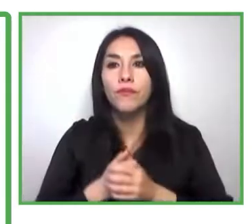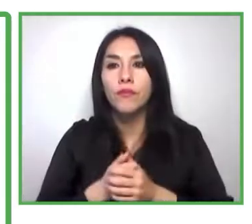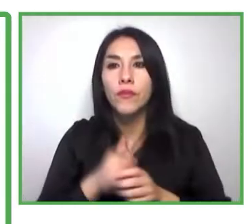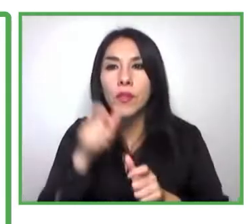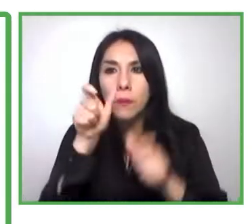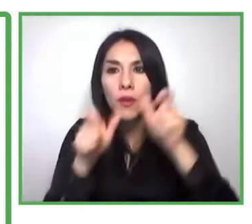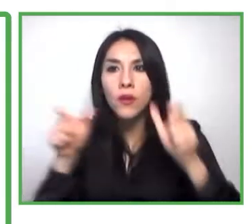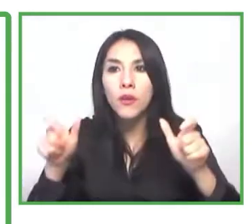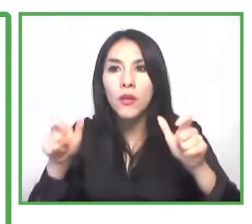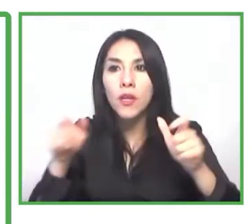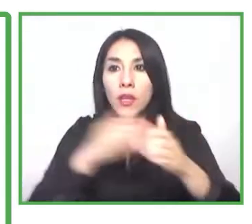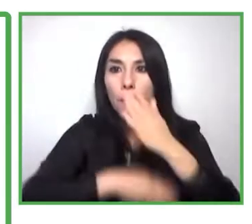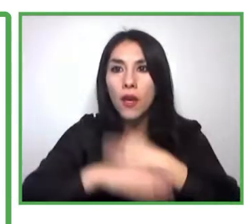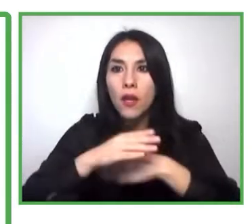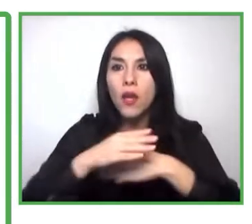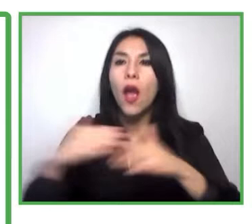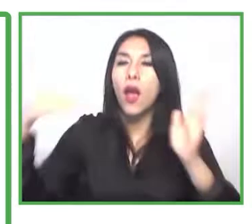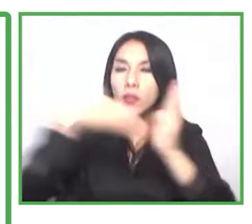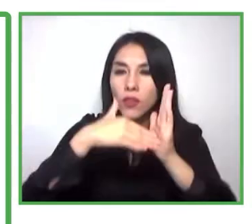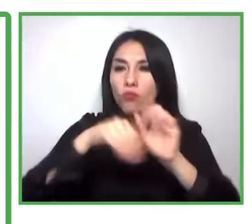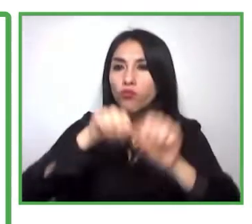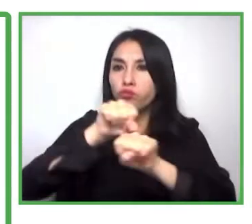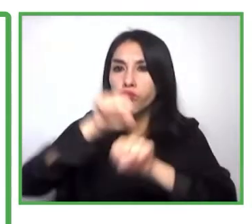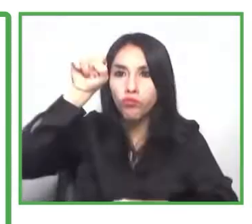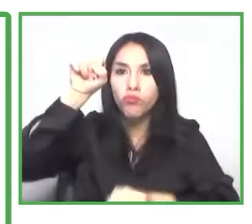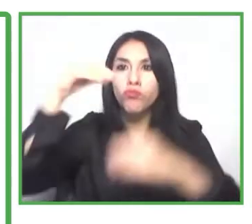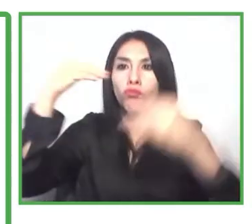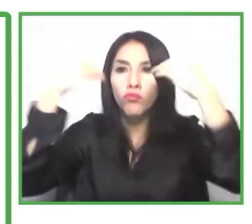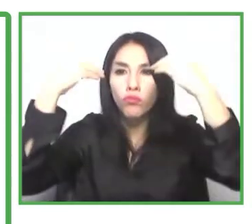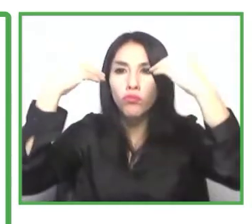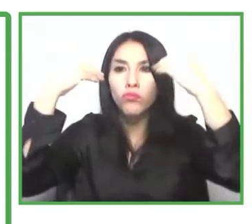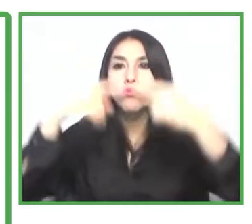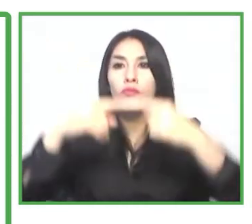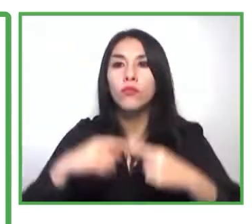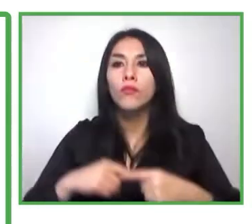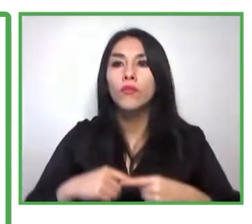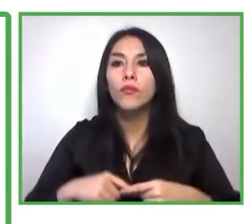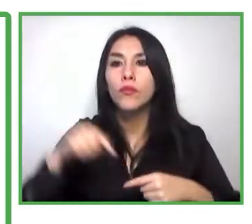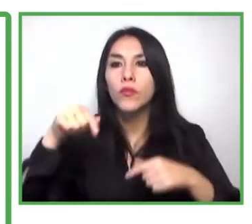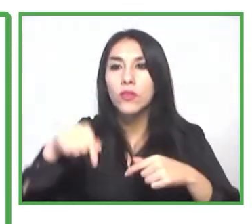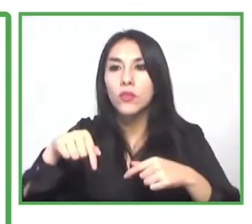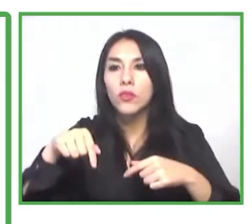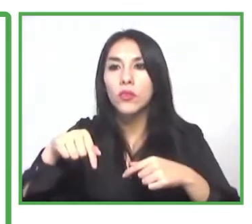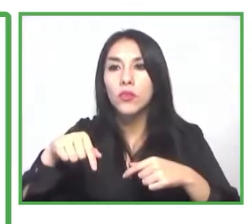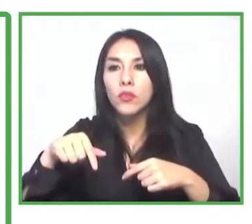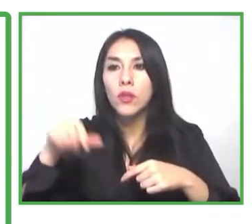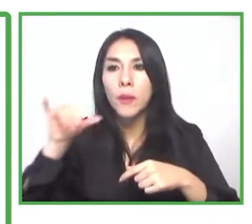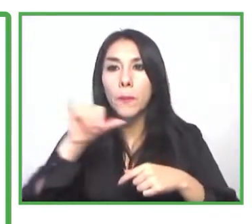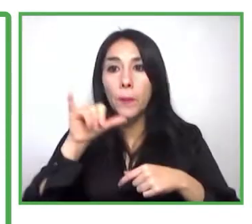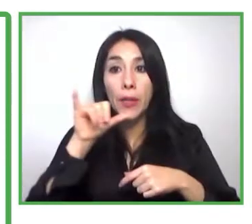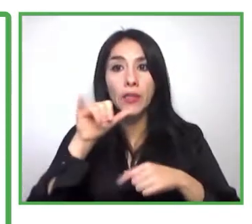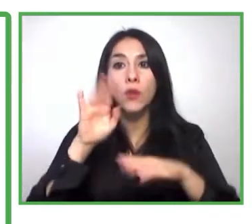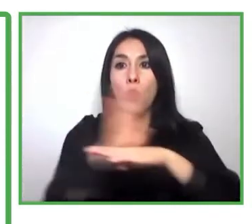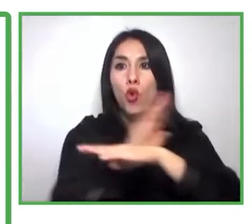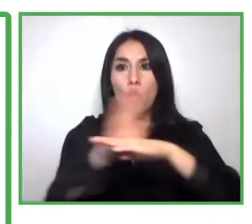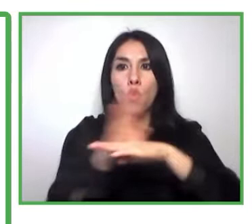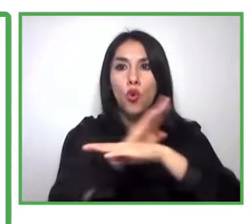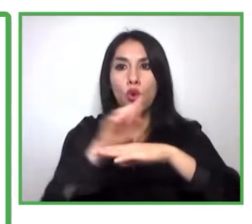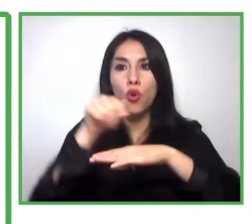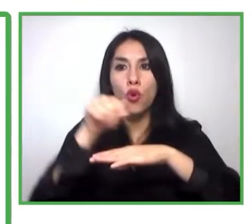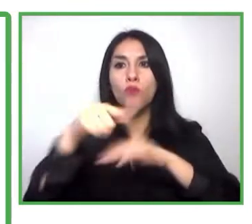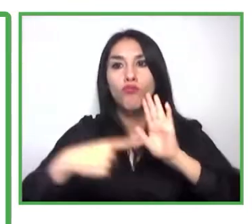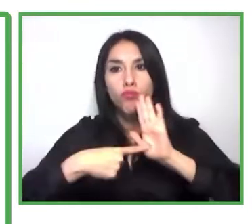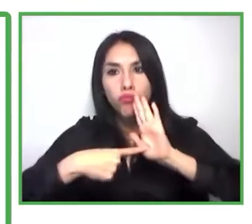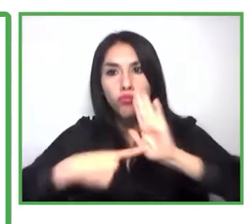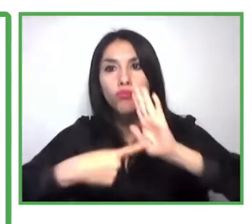globalizado, más inclusivo, más diverso, hoy día las organizaciones, las empresas, tienden a ser también un reflejo de la sociedad. Y desde ese punto de